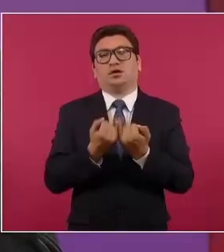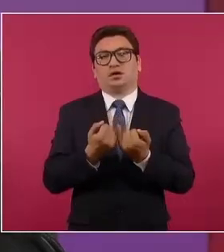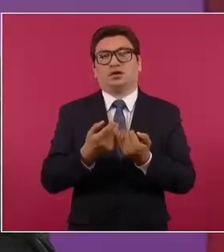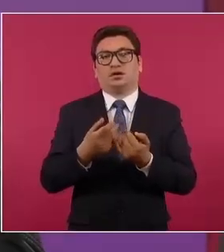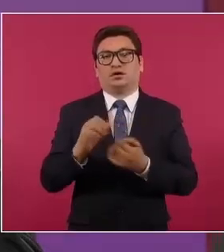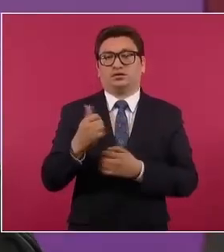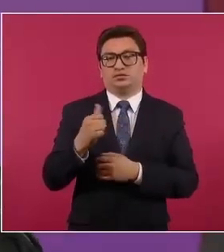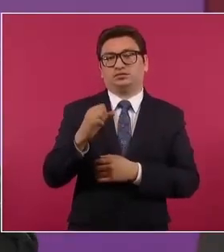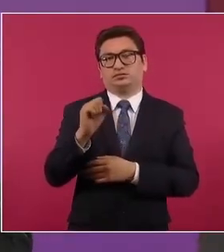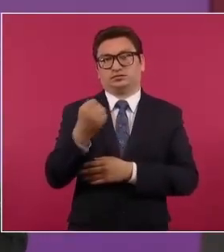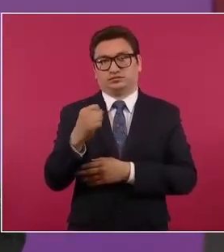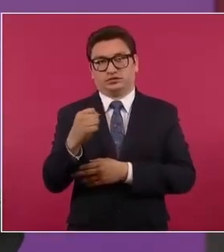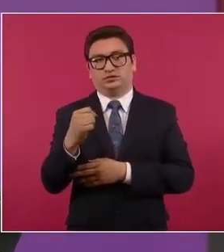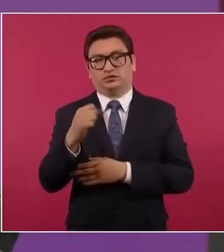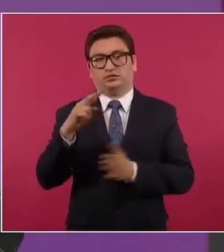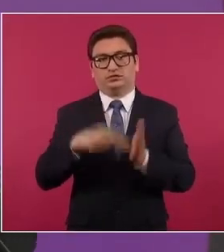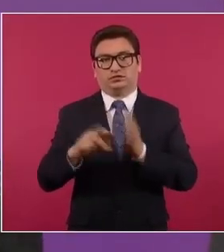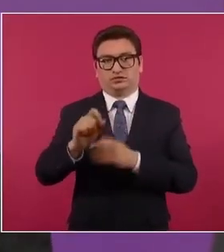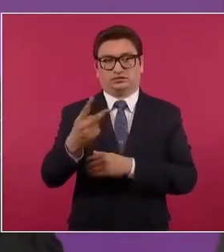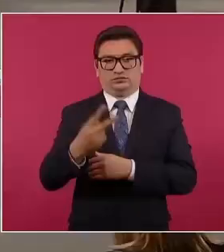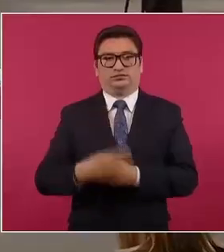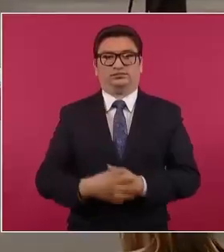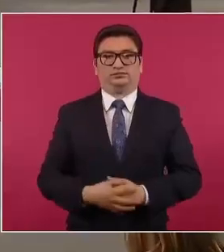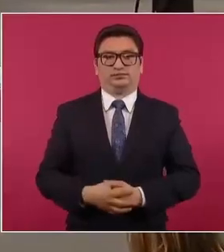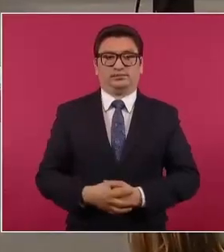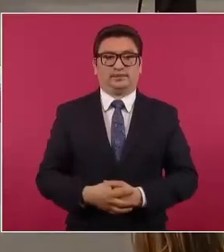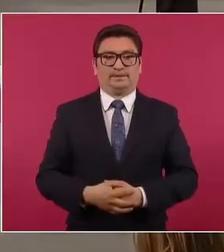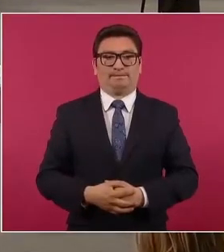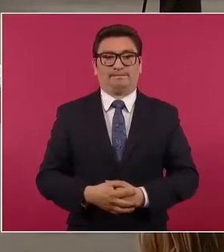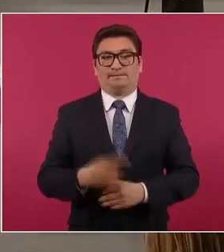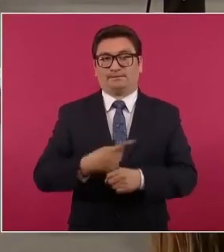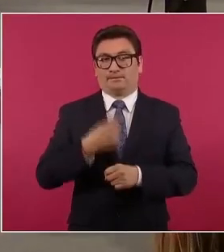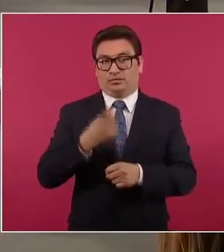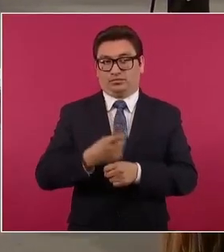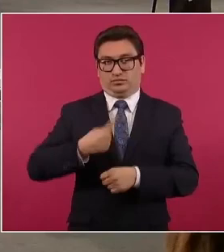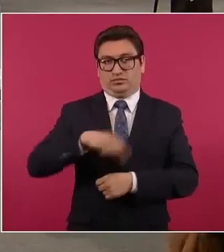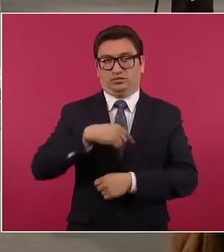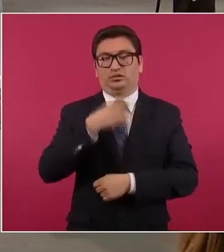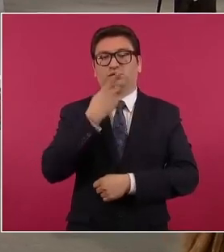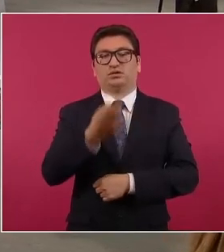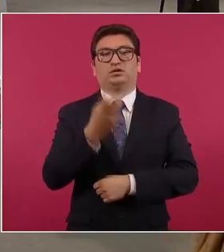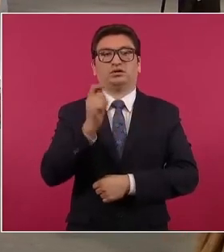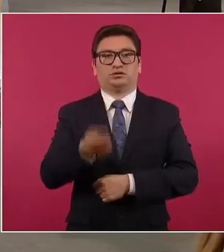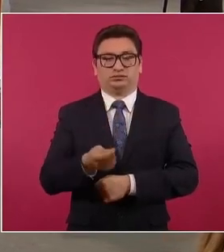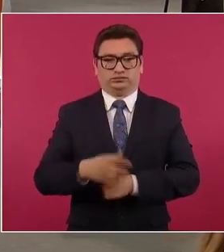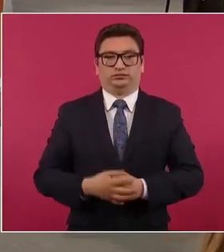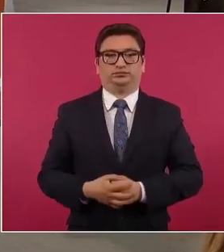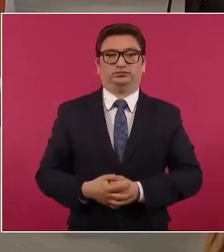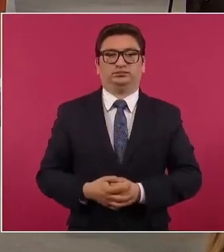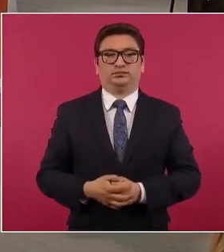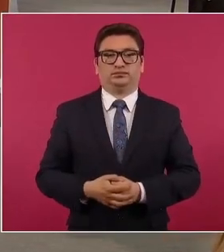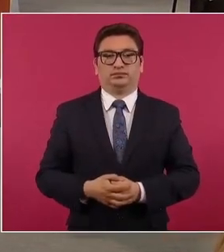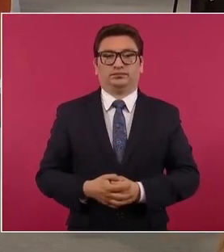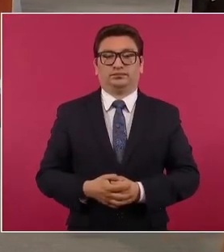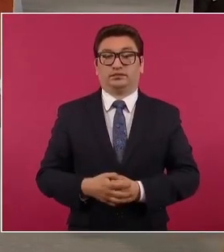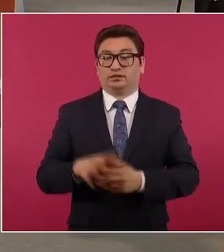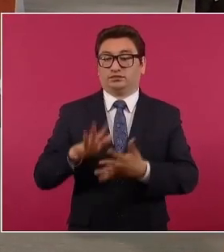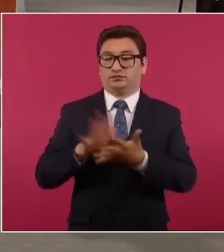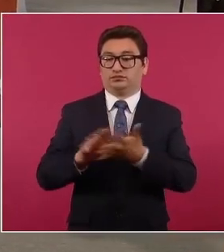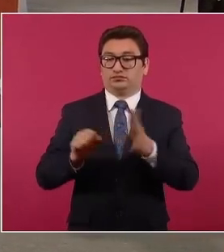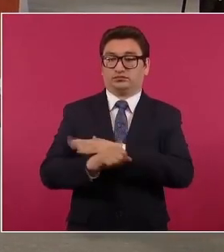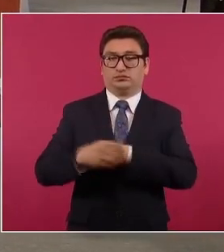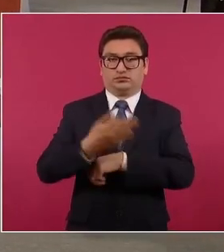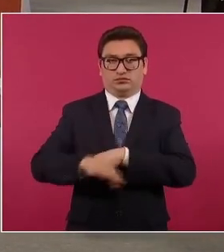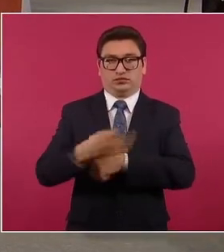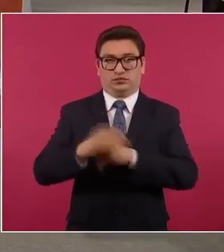agosto, septiembre del 2022. En primer lugar, diremos que es la figura de la prisión preventiva, se